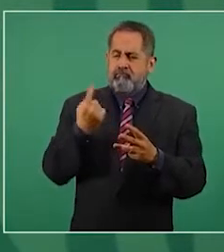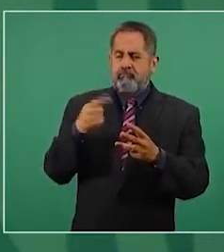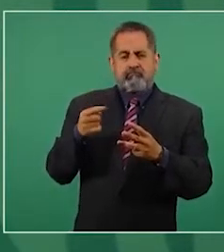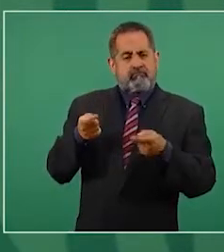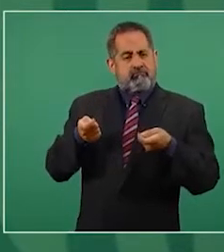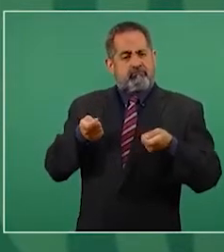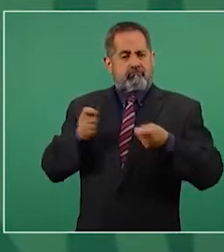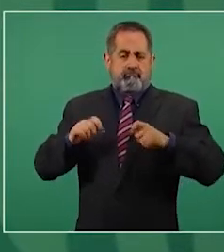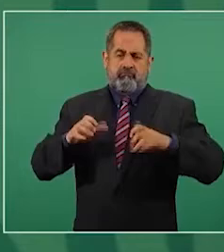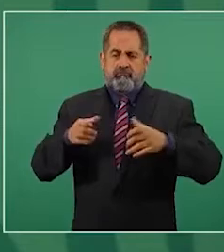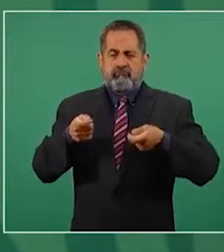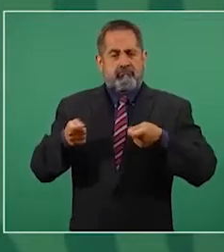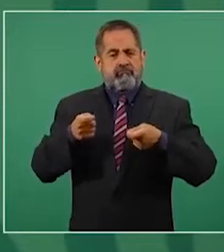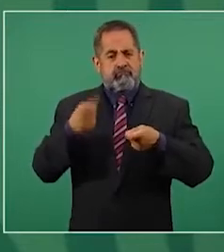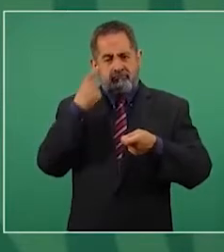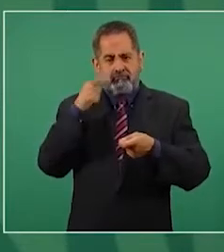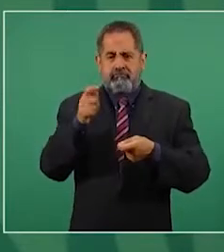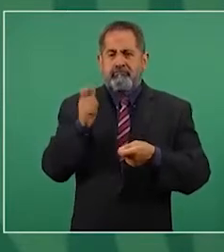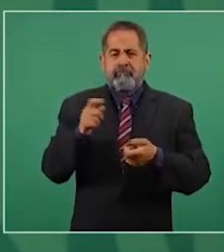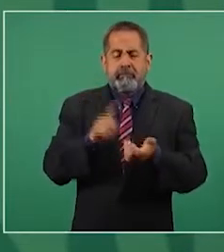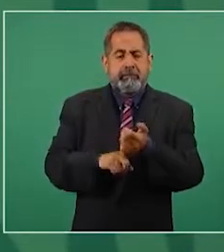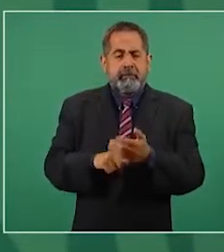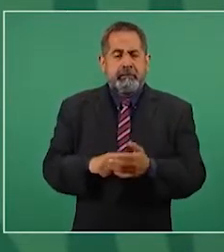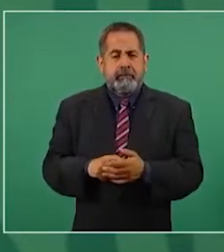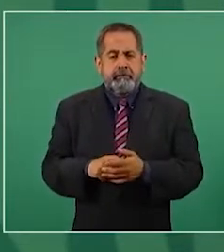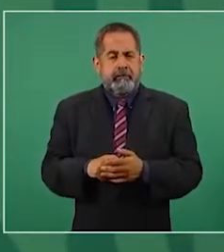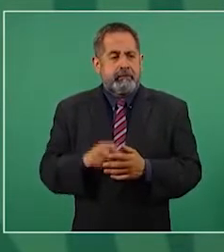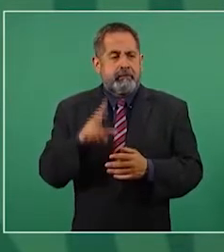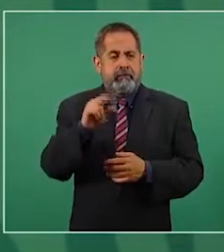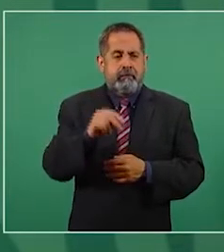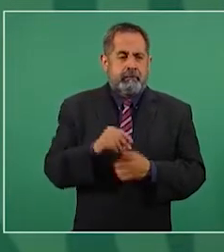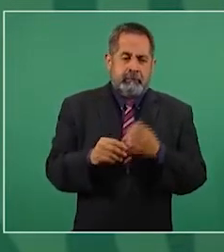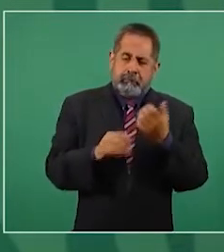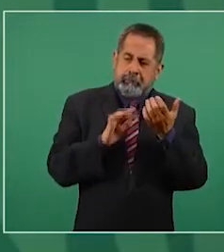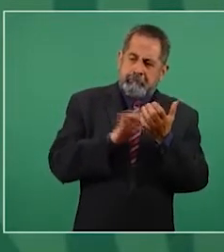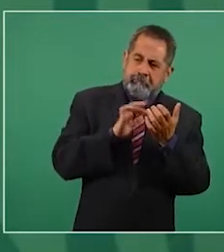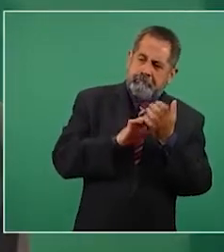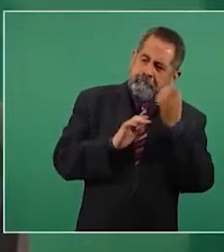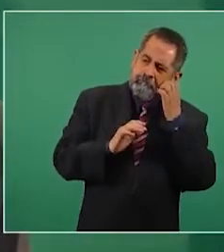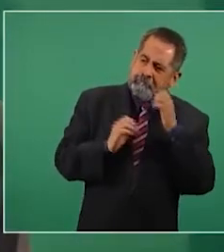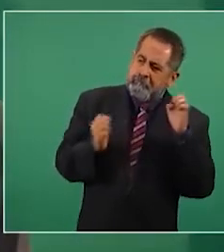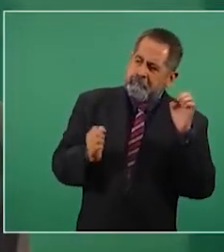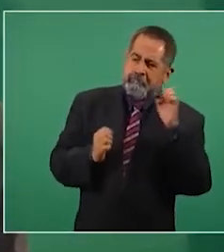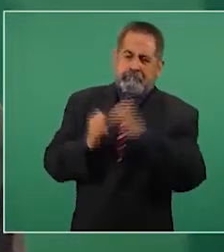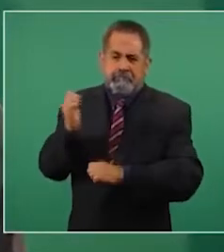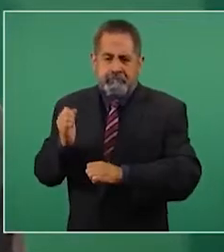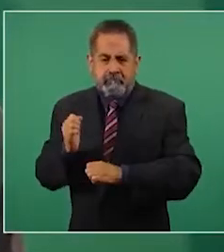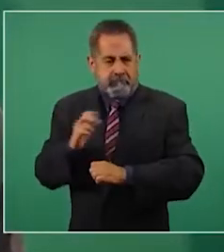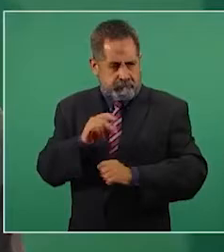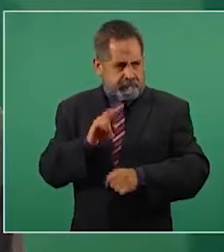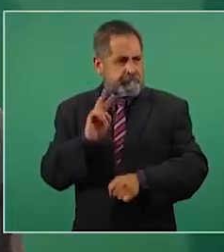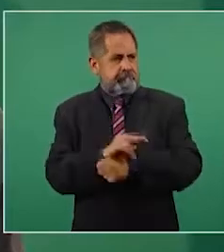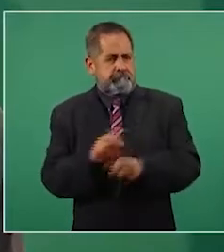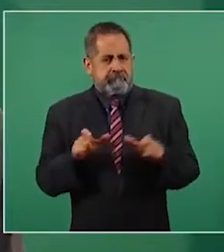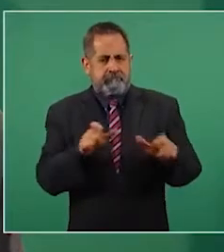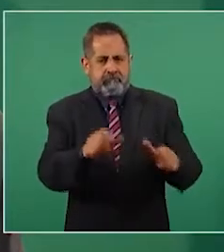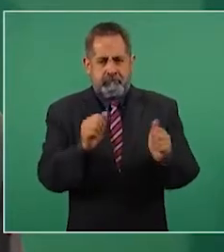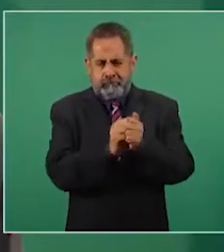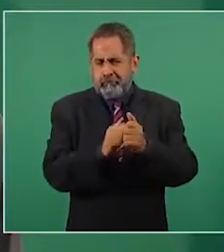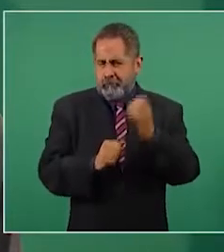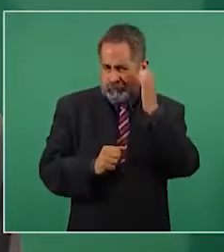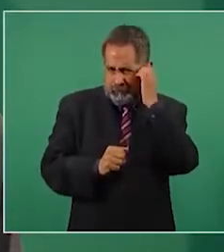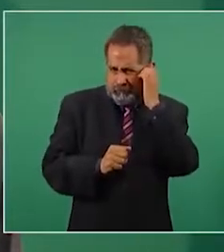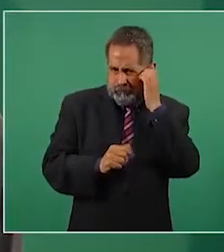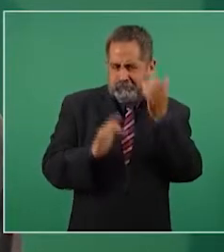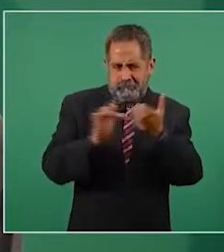para que no se extorsione con teléfonos